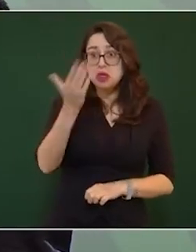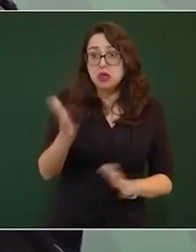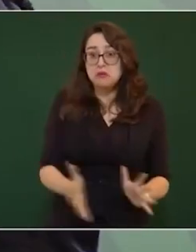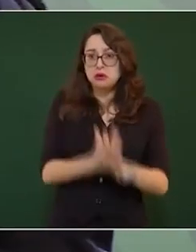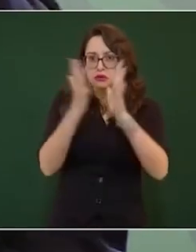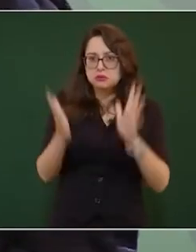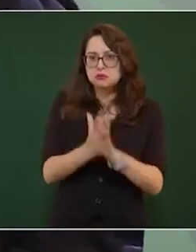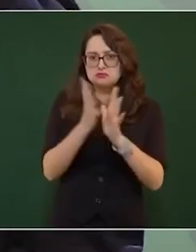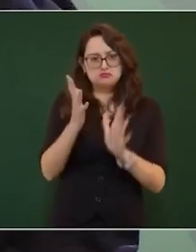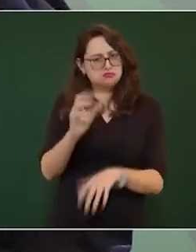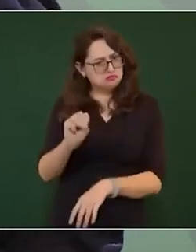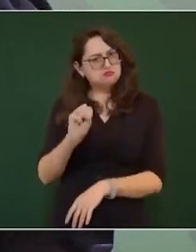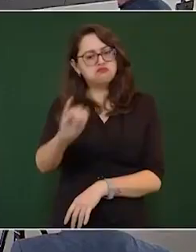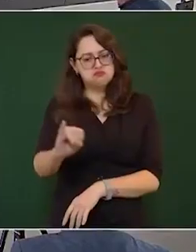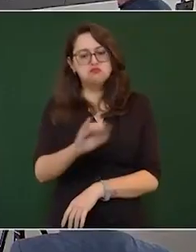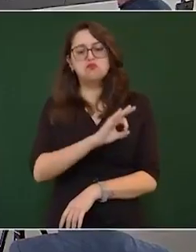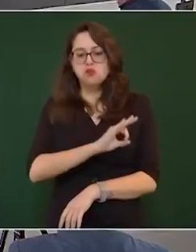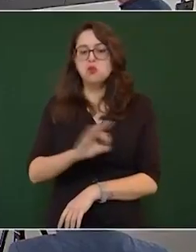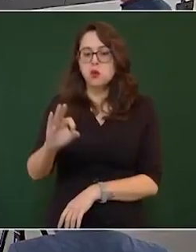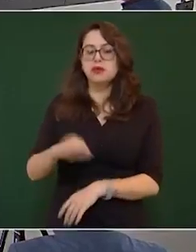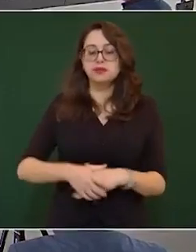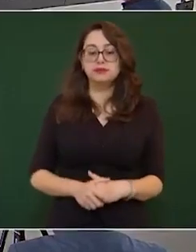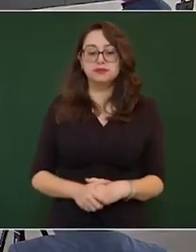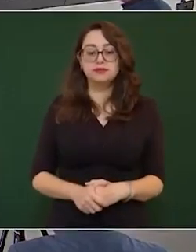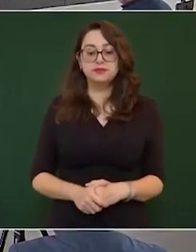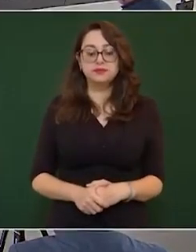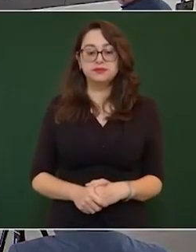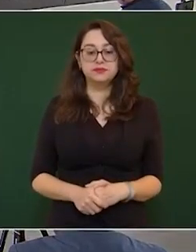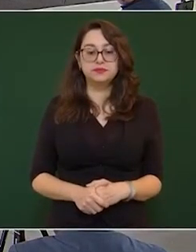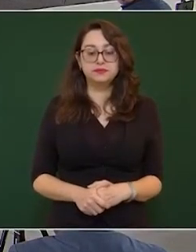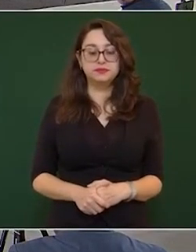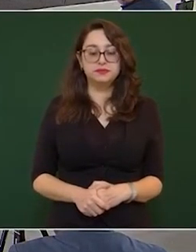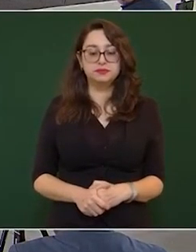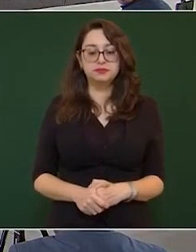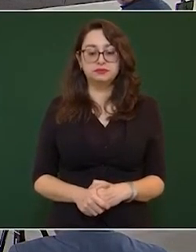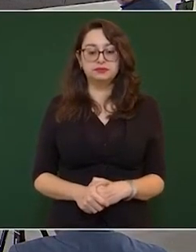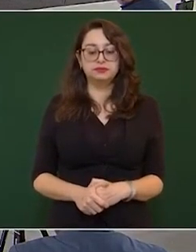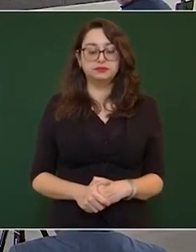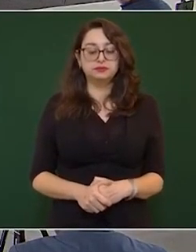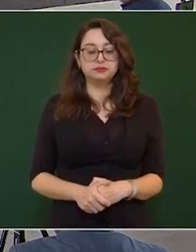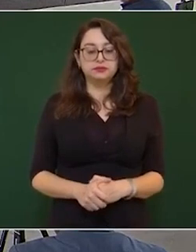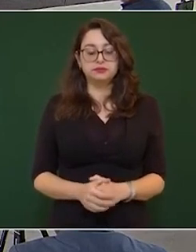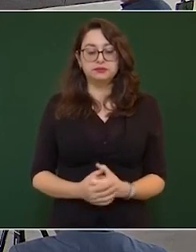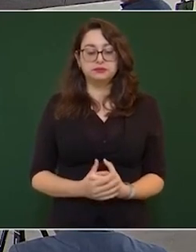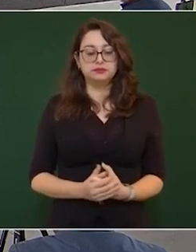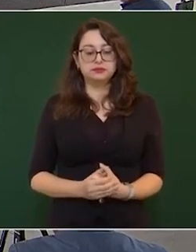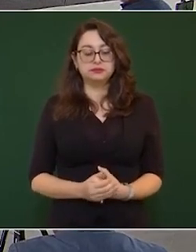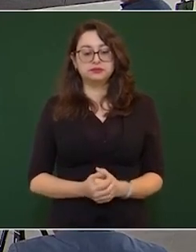y tener los trenes de pasajeros. Nosotros le estamos dando